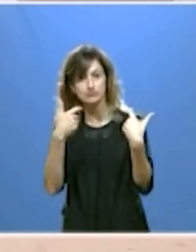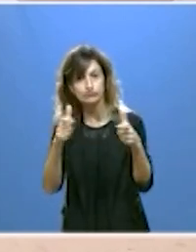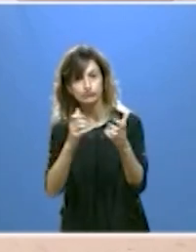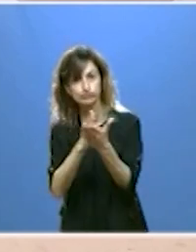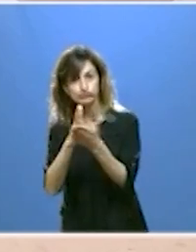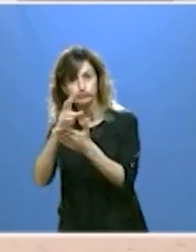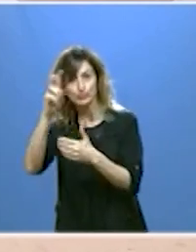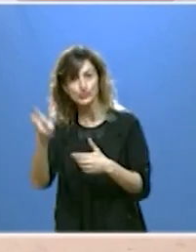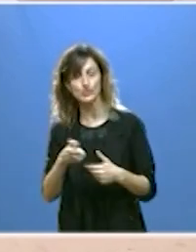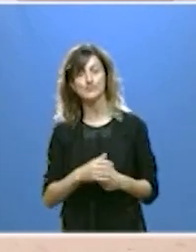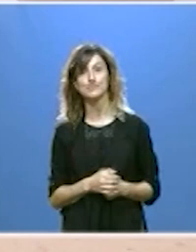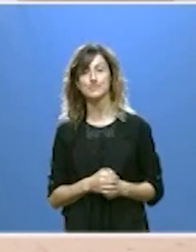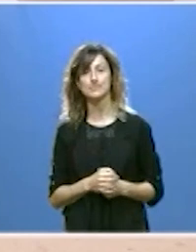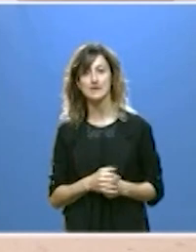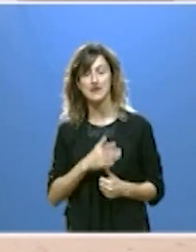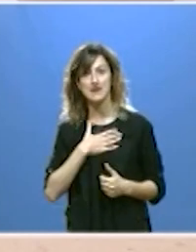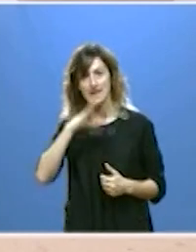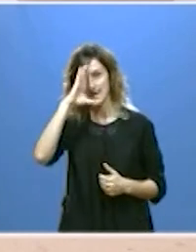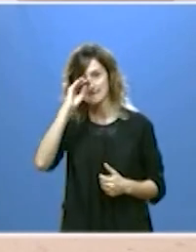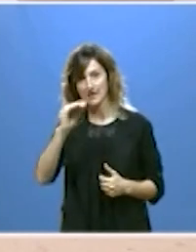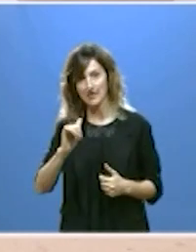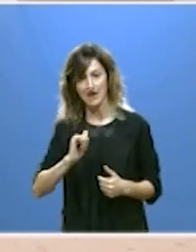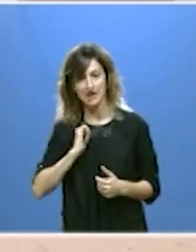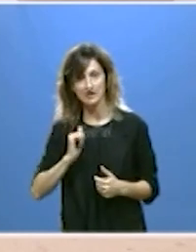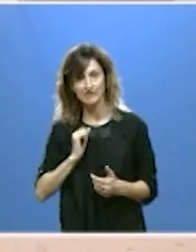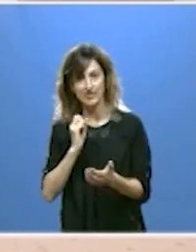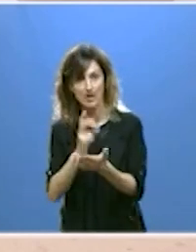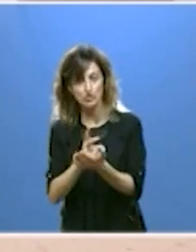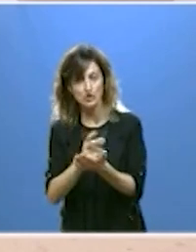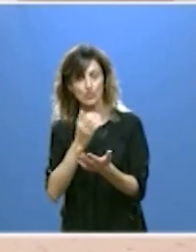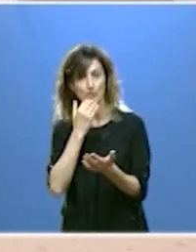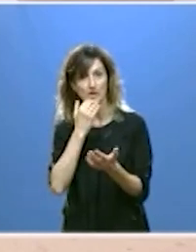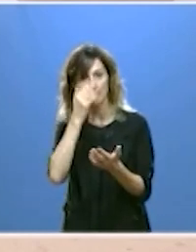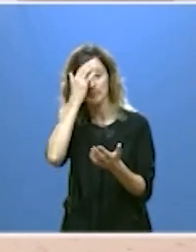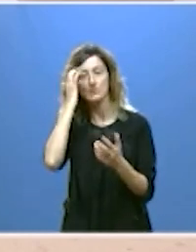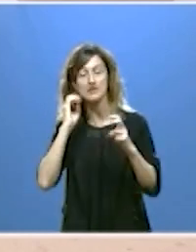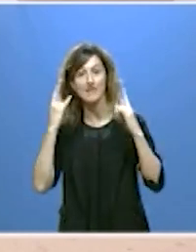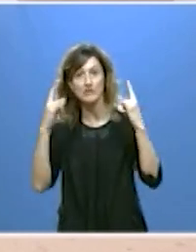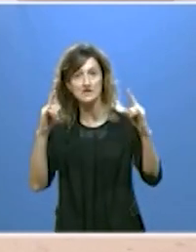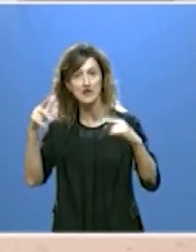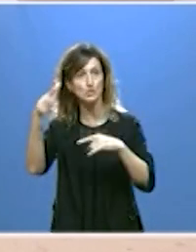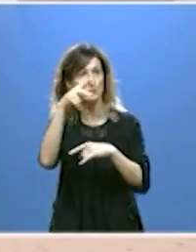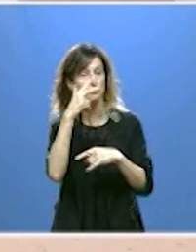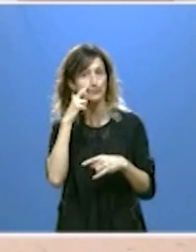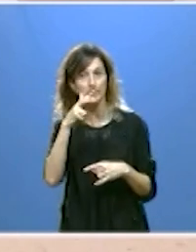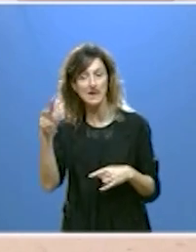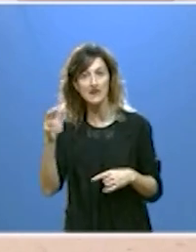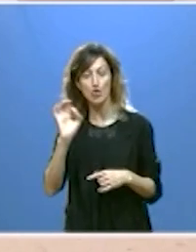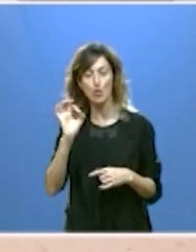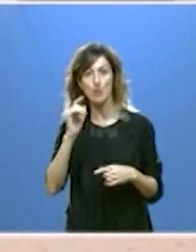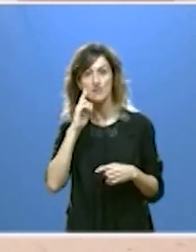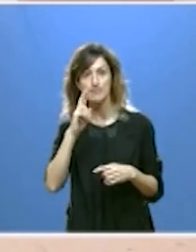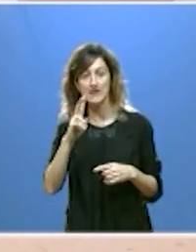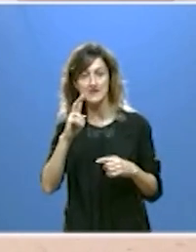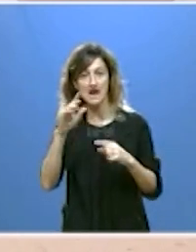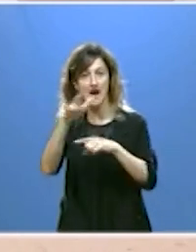apostando por la inteligencia artificial para aplicaciones como el monitoreo forestal la reducción de desastres